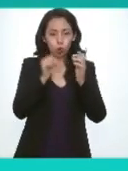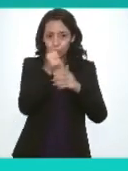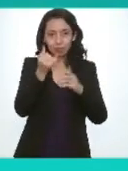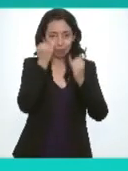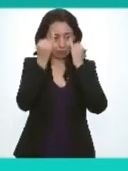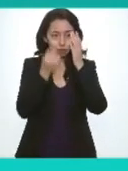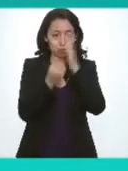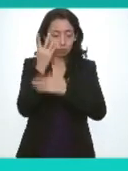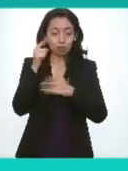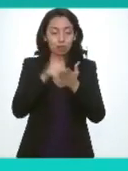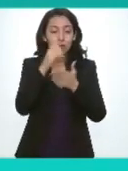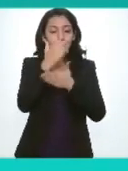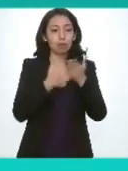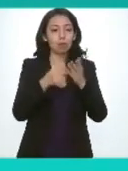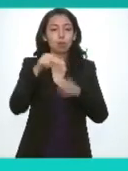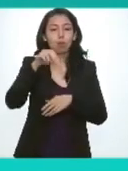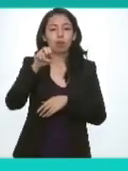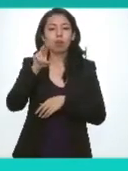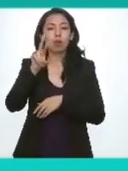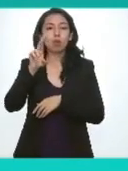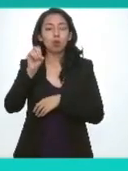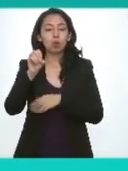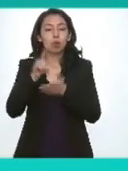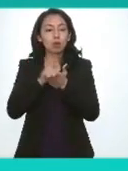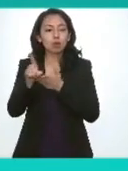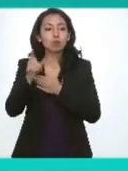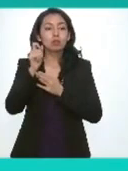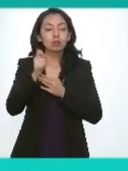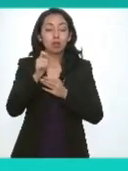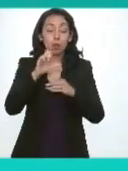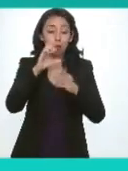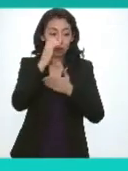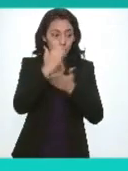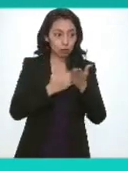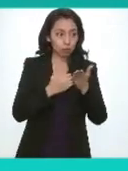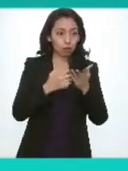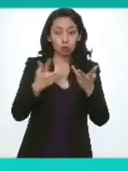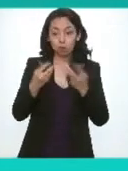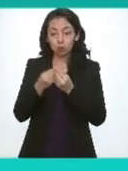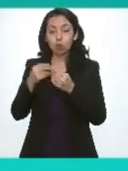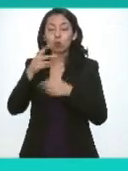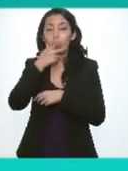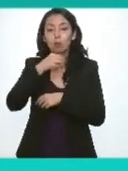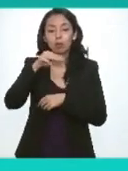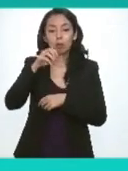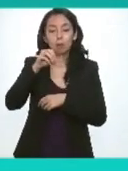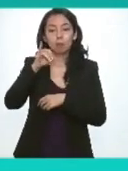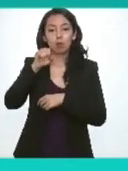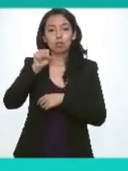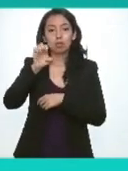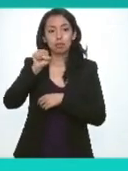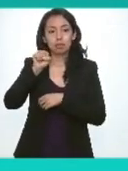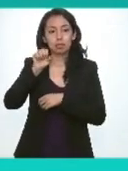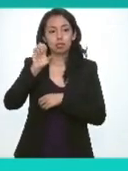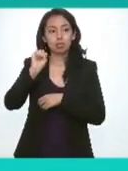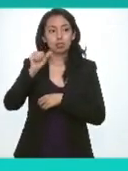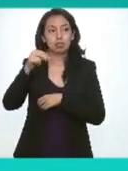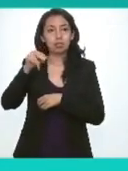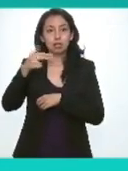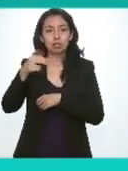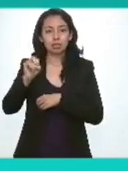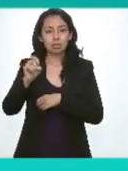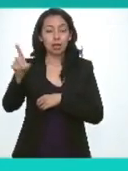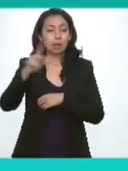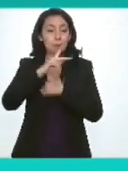el capítulo denominado Neuroderechos que es un capítulo que se trabajó con Moisés Sánchez quien estuvo ayudándonos desde